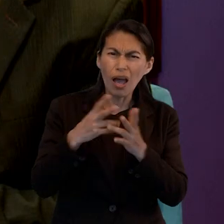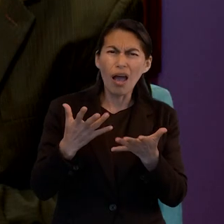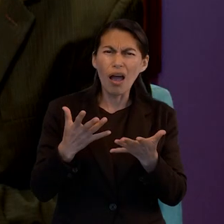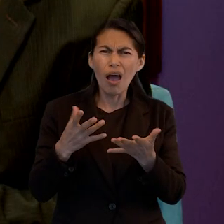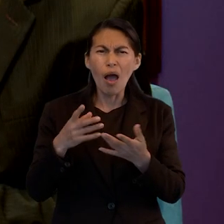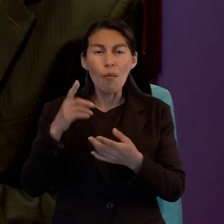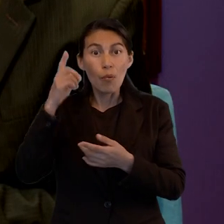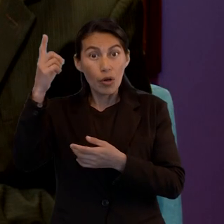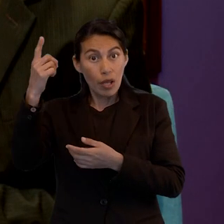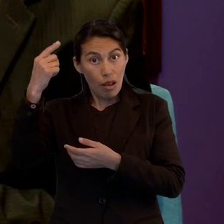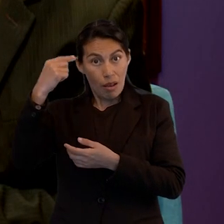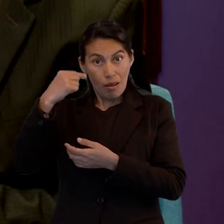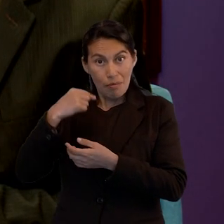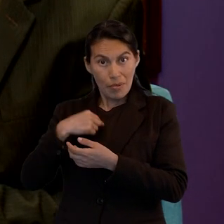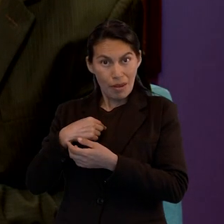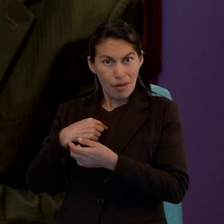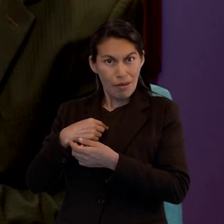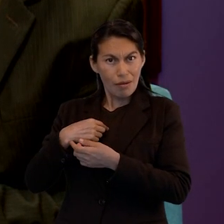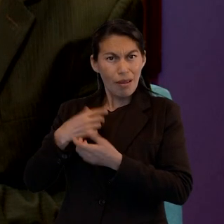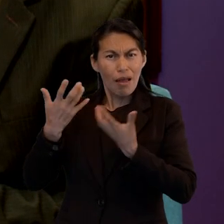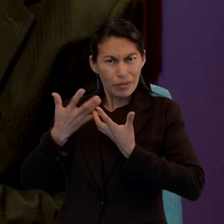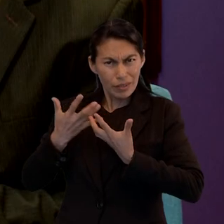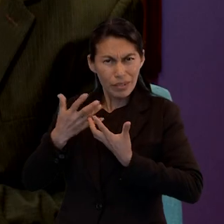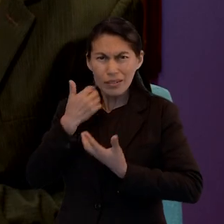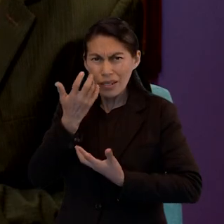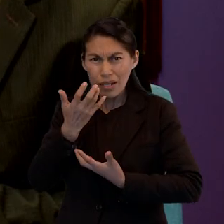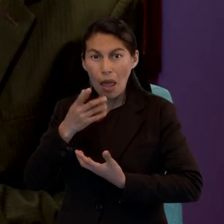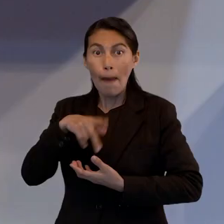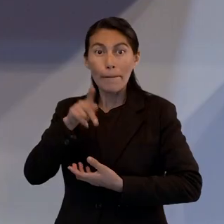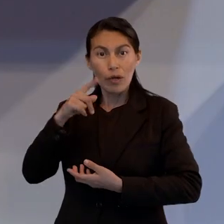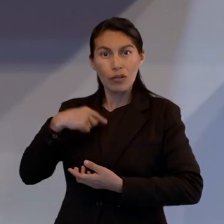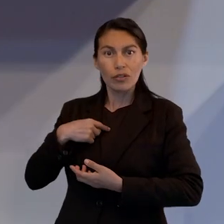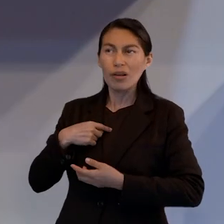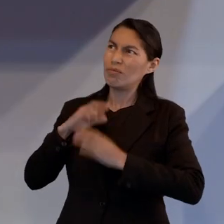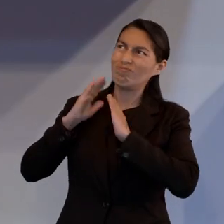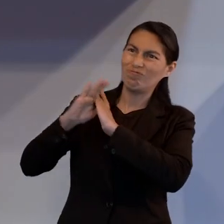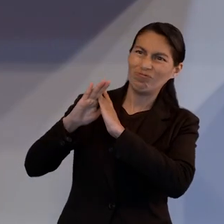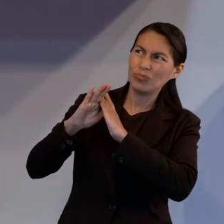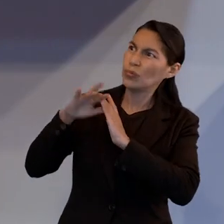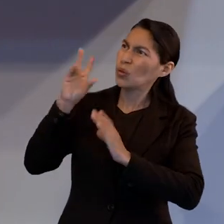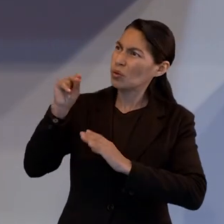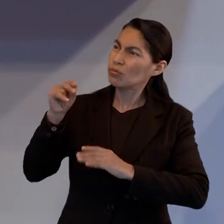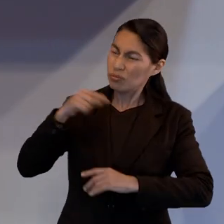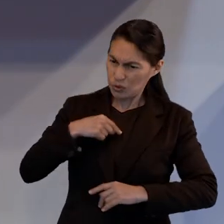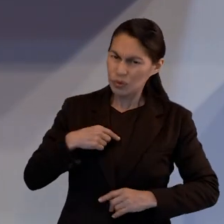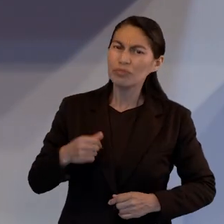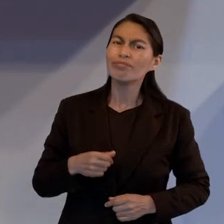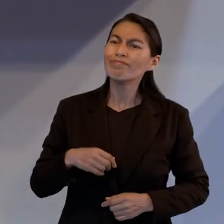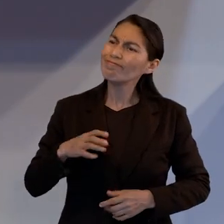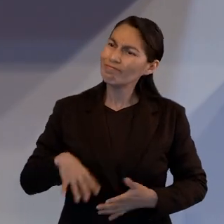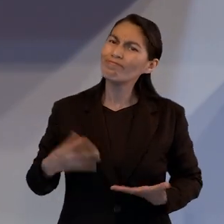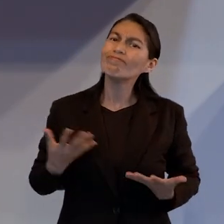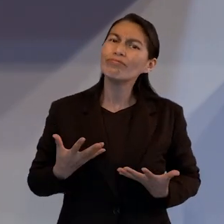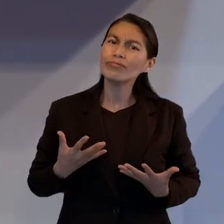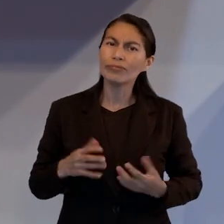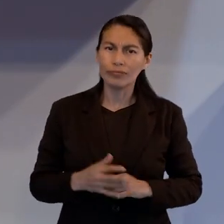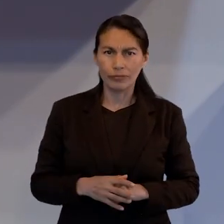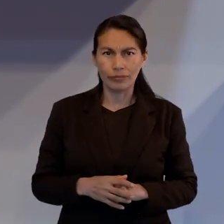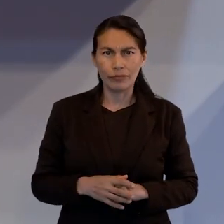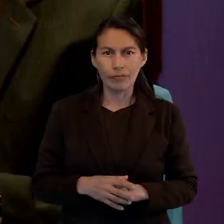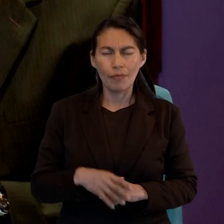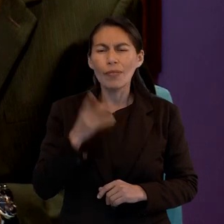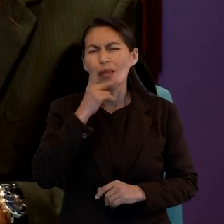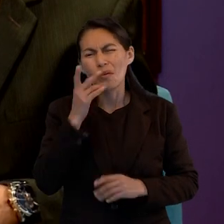Cristo quiere hacer por mí, y yo, mi ego. Pastor, ¿qué nos tiene que decir en base a esto?